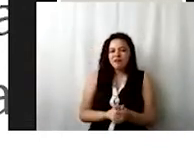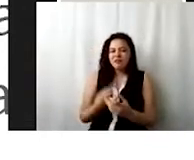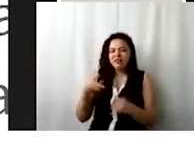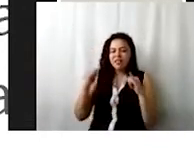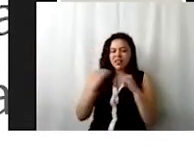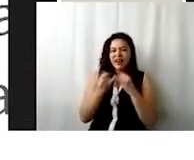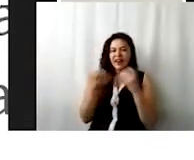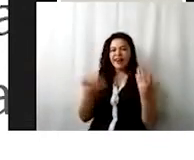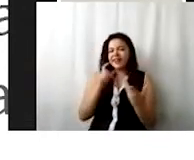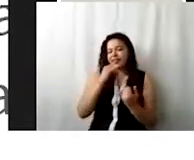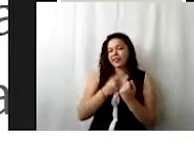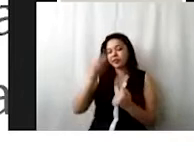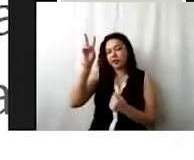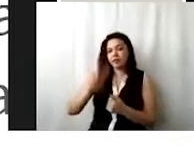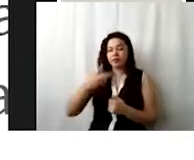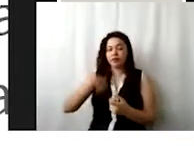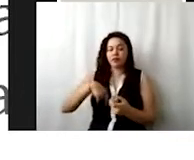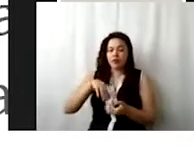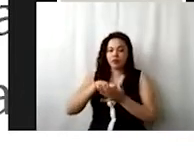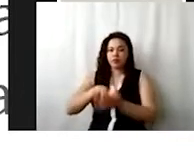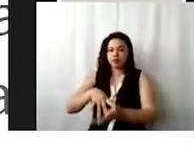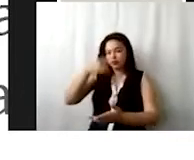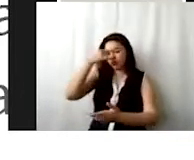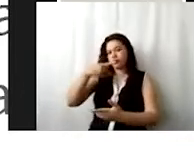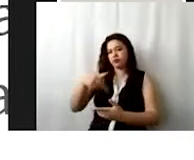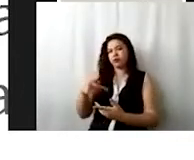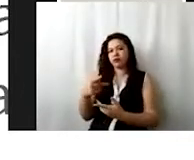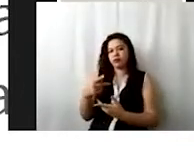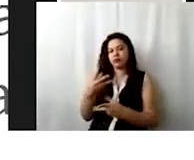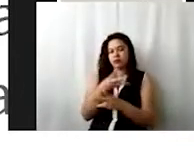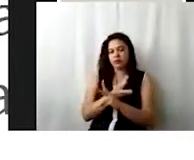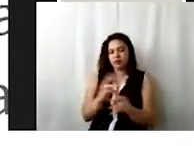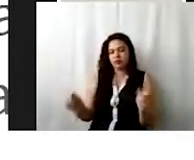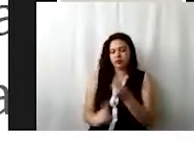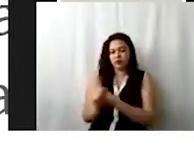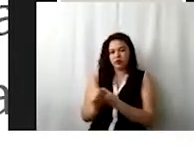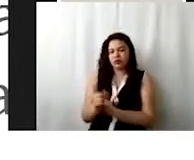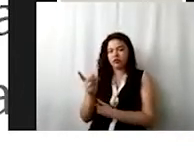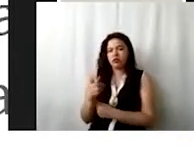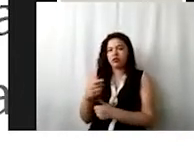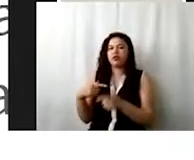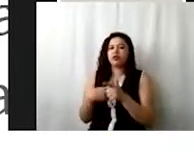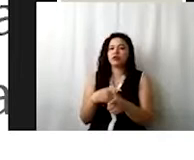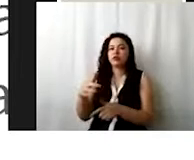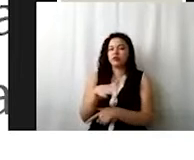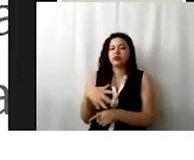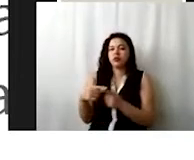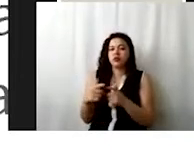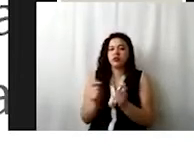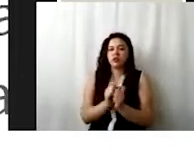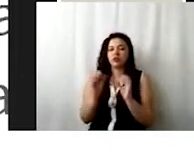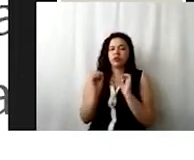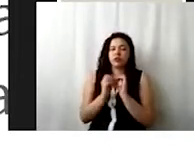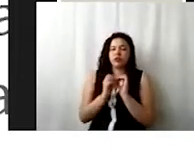y realidad que desea contribuir para la disminución de la problemática que prevalece en esa población o en esa,